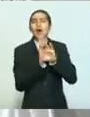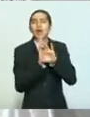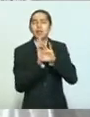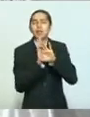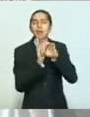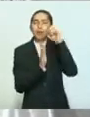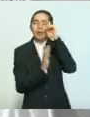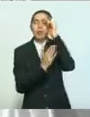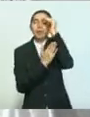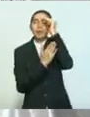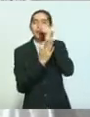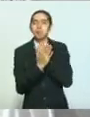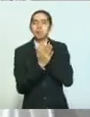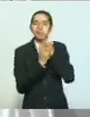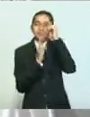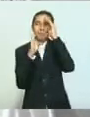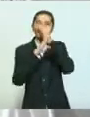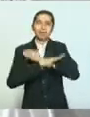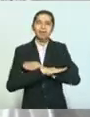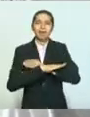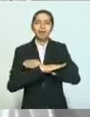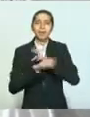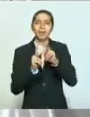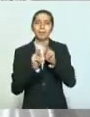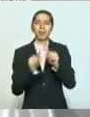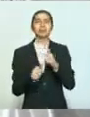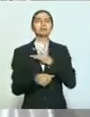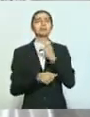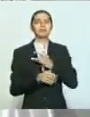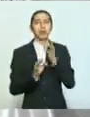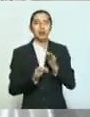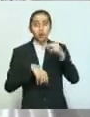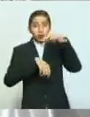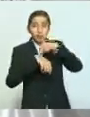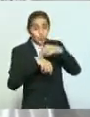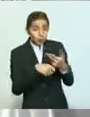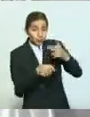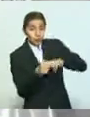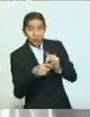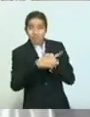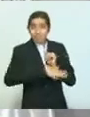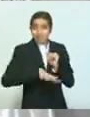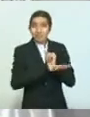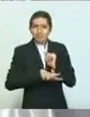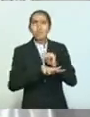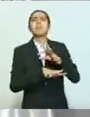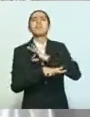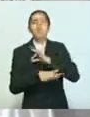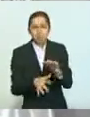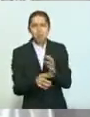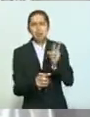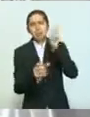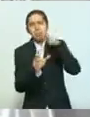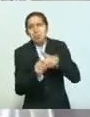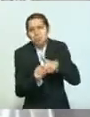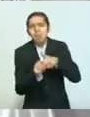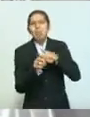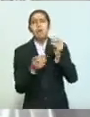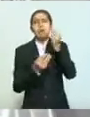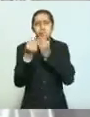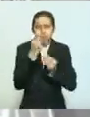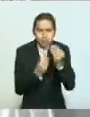en los que el personal médico en general podrá descansar y alimentarse sin la